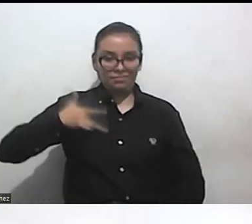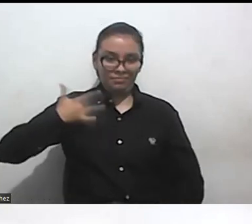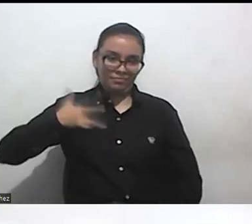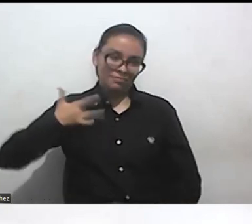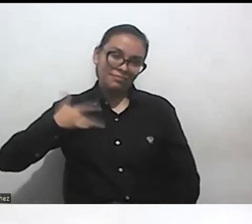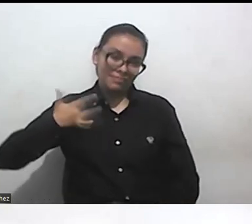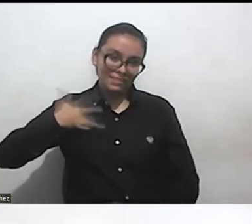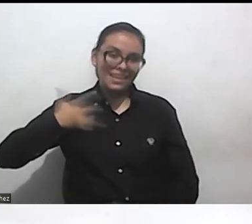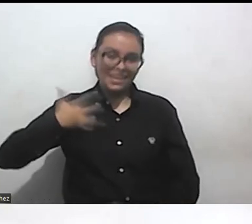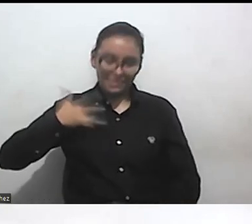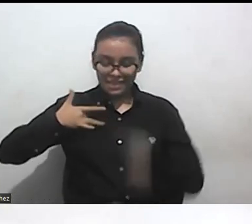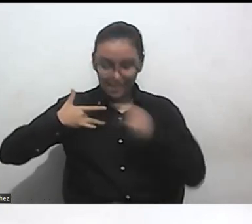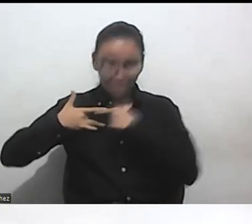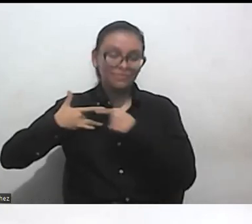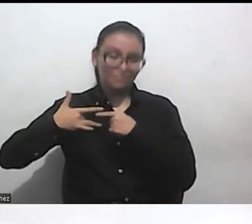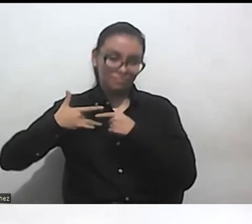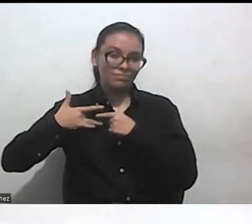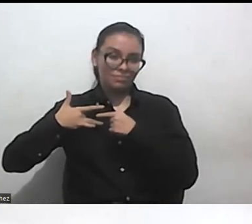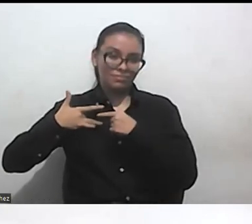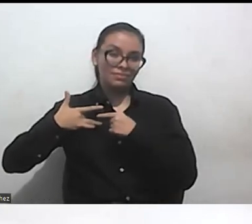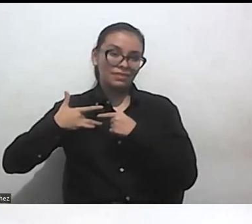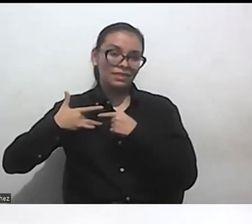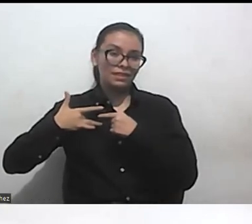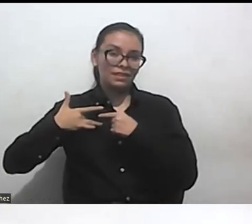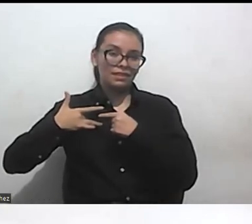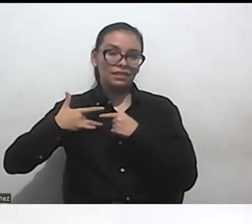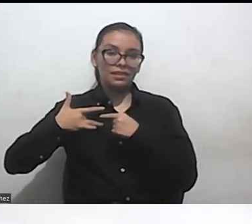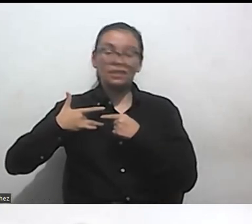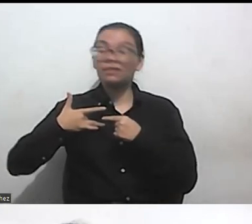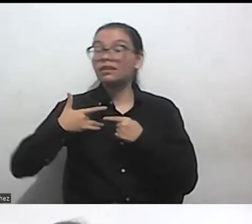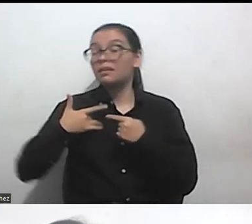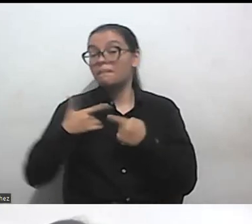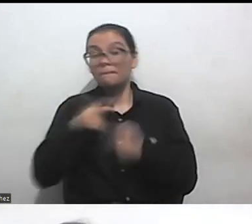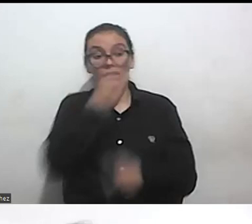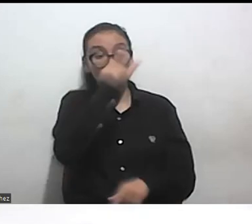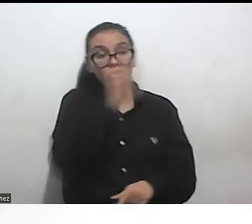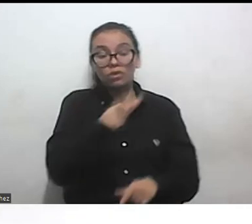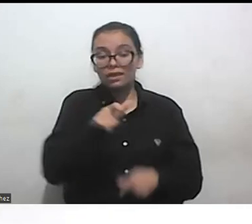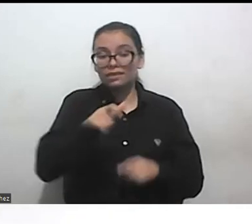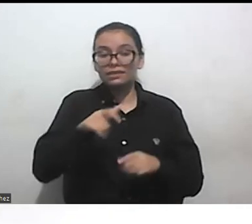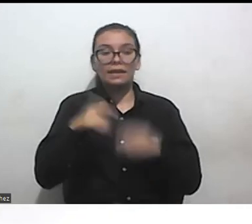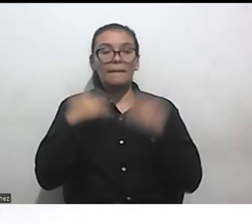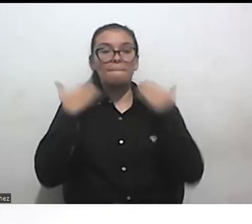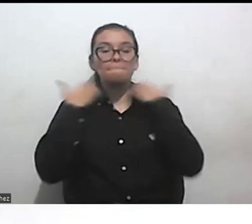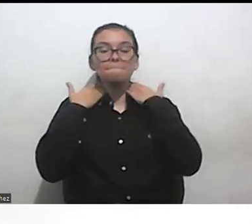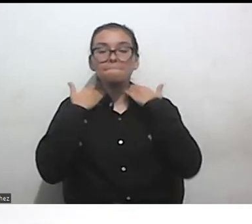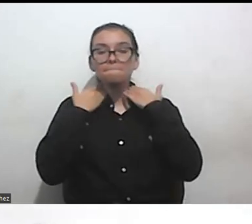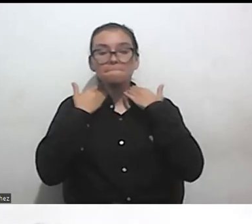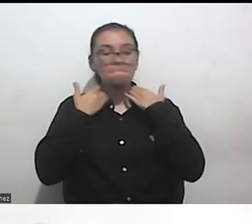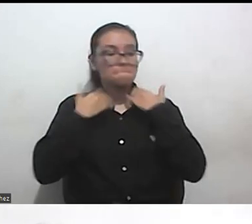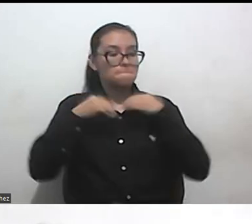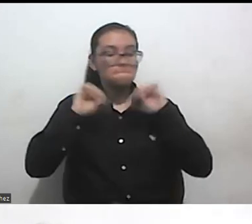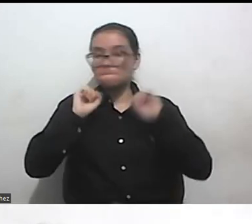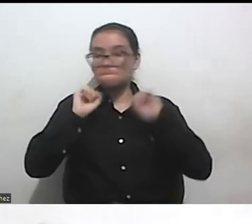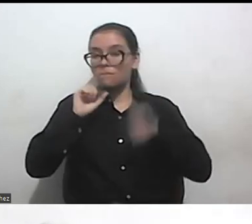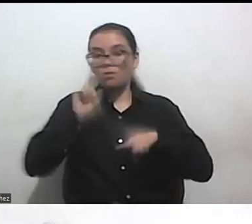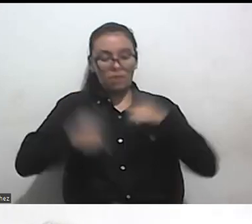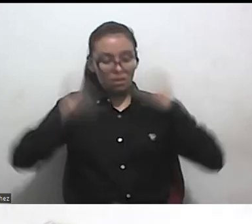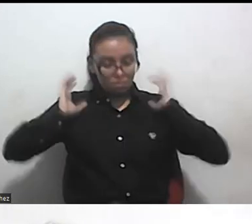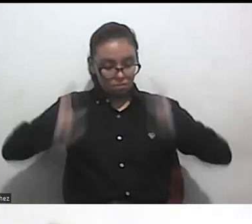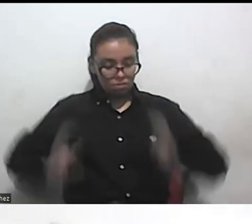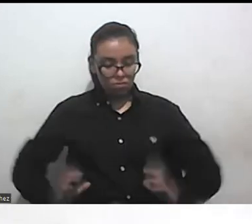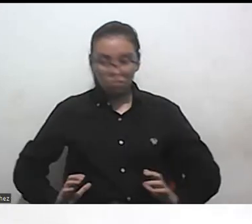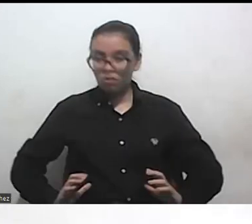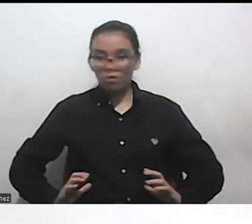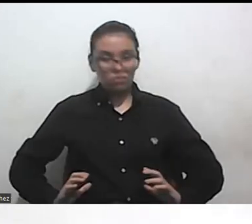de totalmente son cuadraplégicas y dependen totalmente de terceras personas tienen